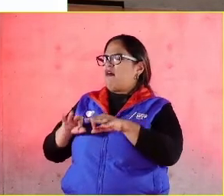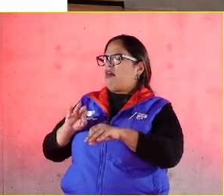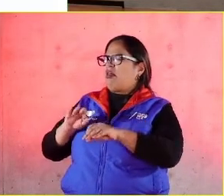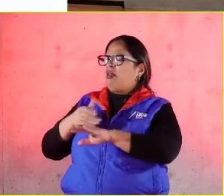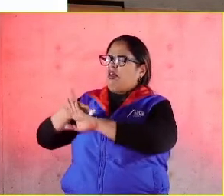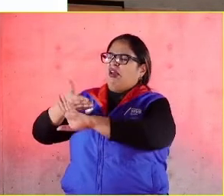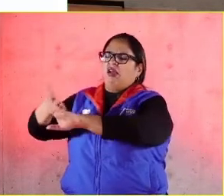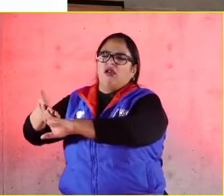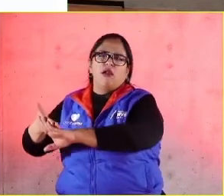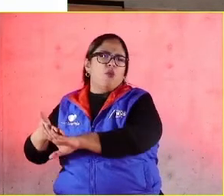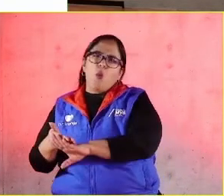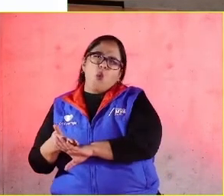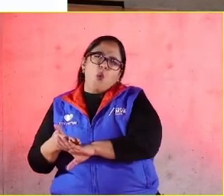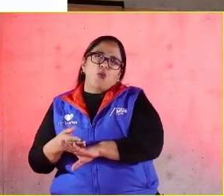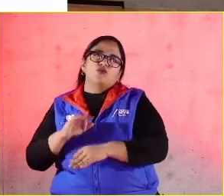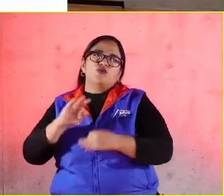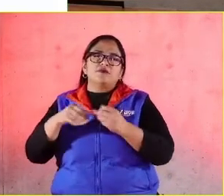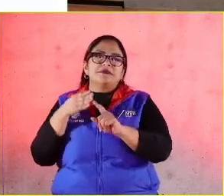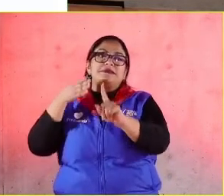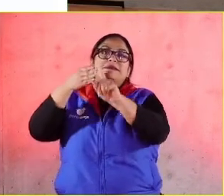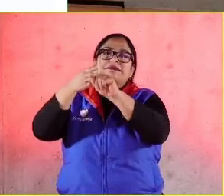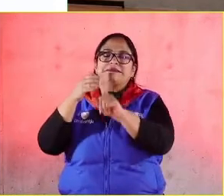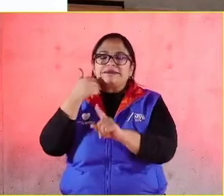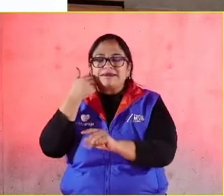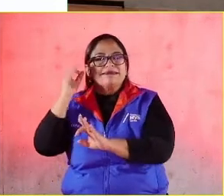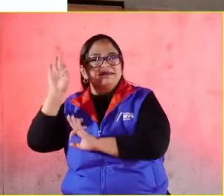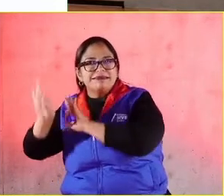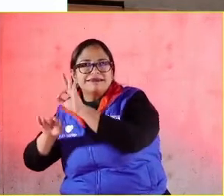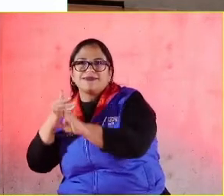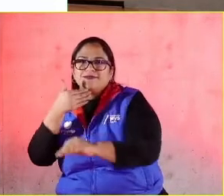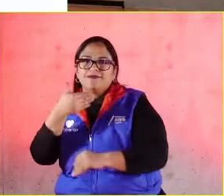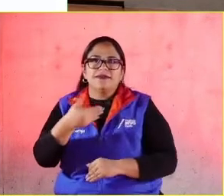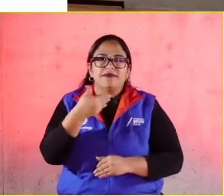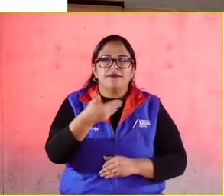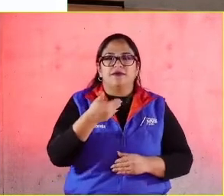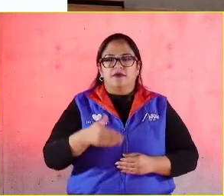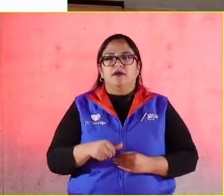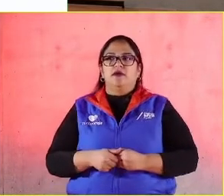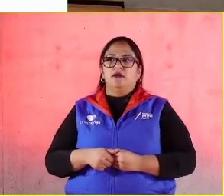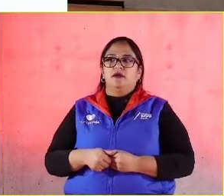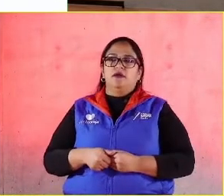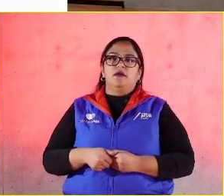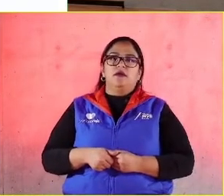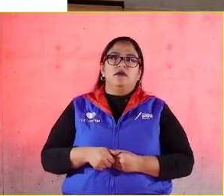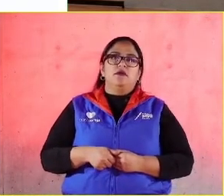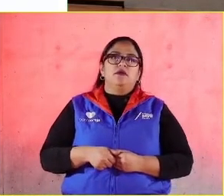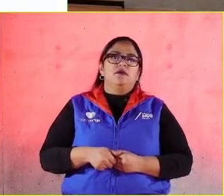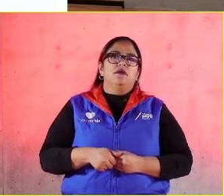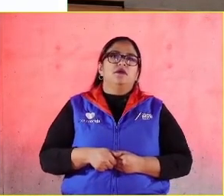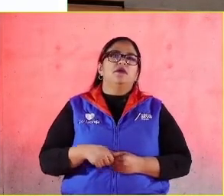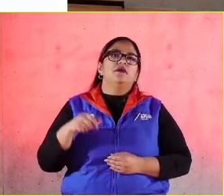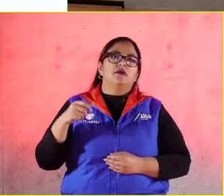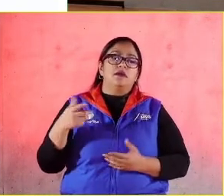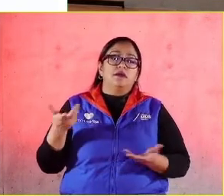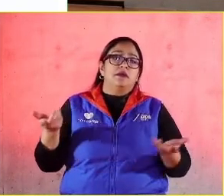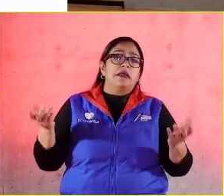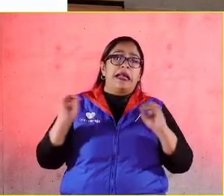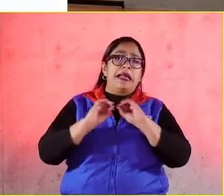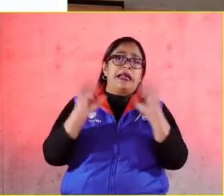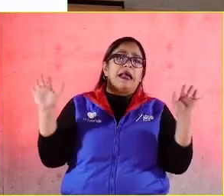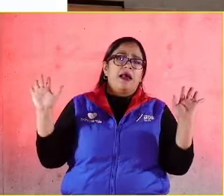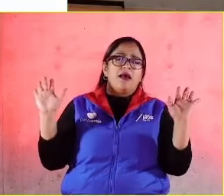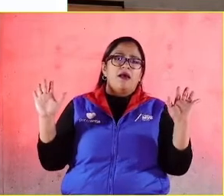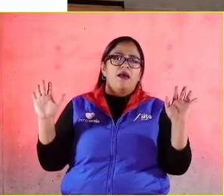tratando de incumplir con obligaciones, ni tratando de afectar las relaciones con el entorno, etc. Hay